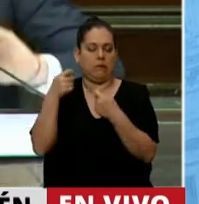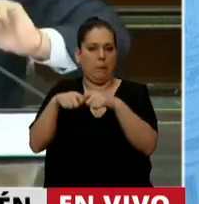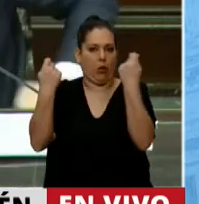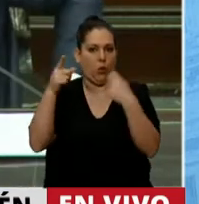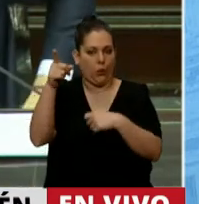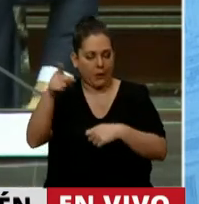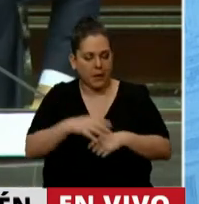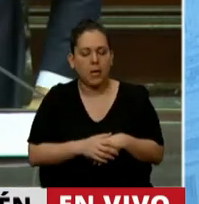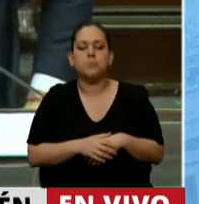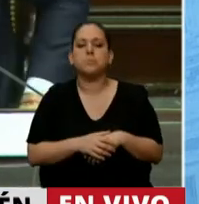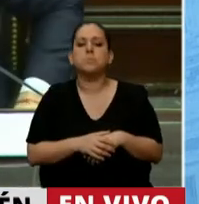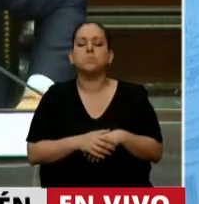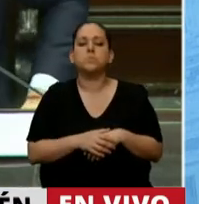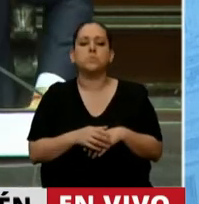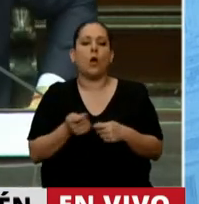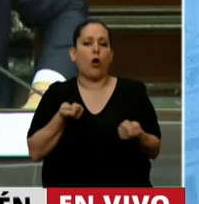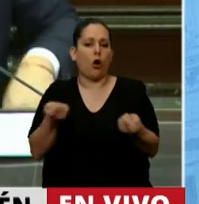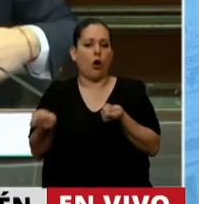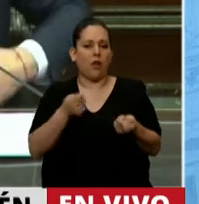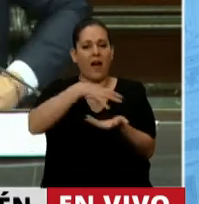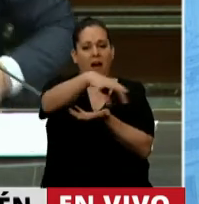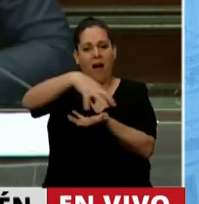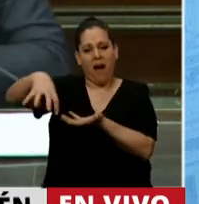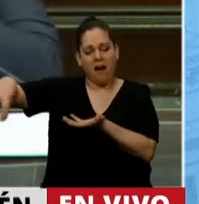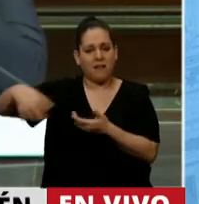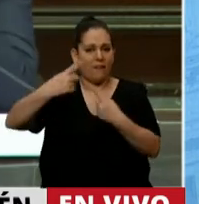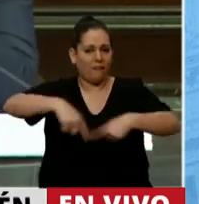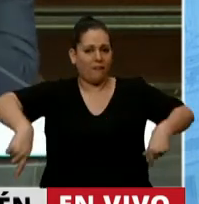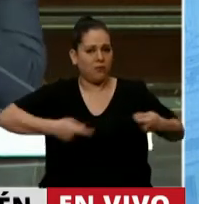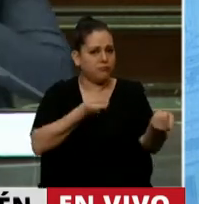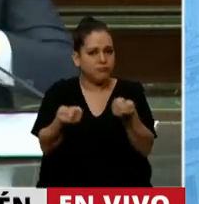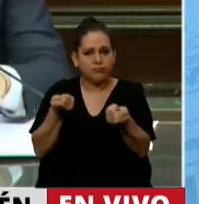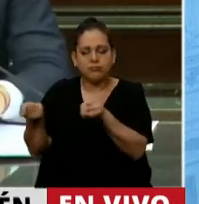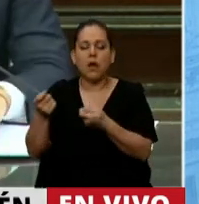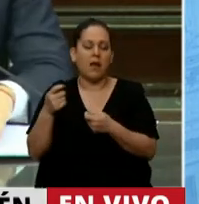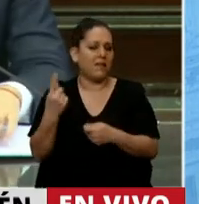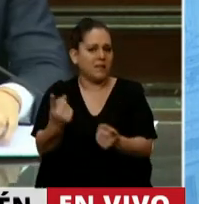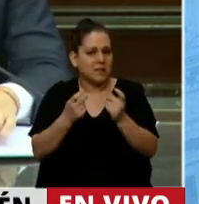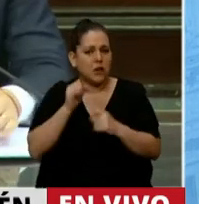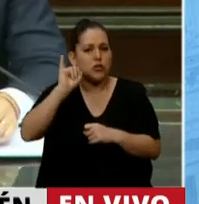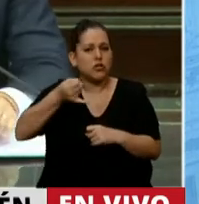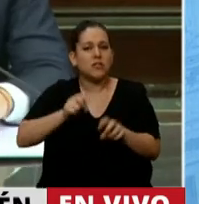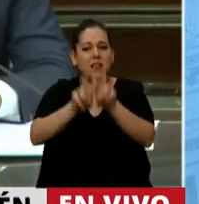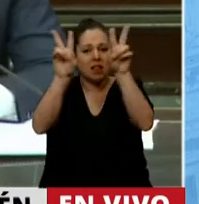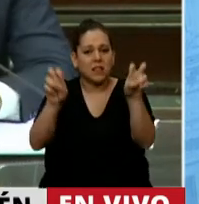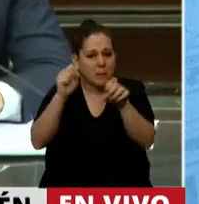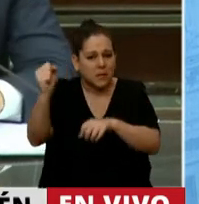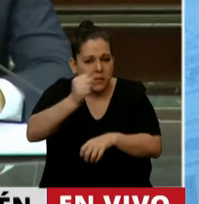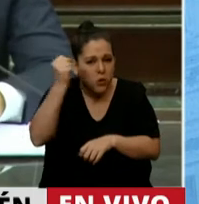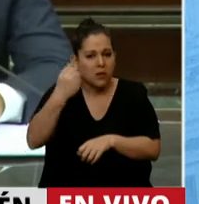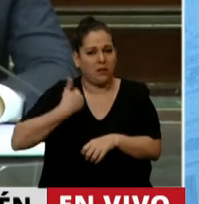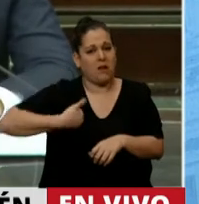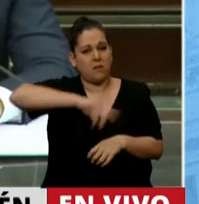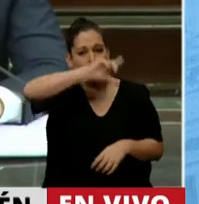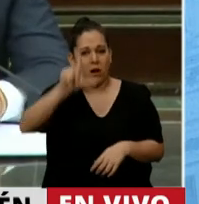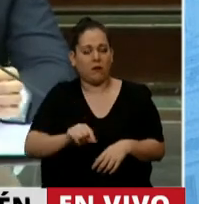coordinar todas las áreas del Estado, se hace imprescindible que tome la conducción de los temas estructurales de la República